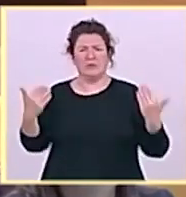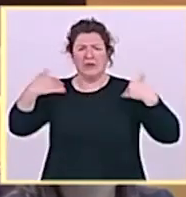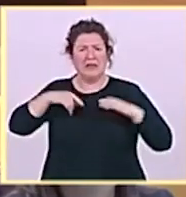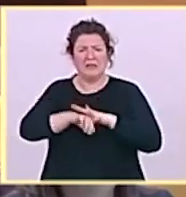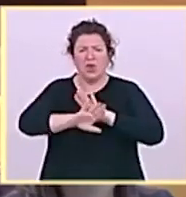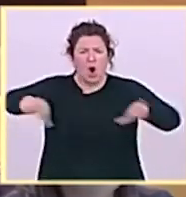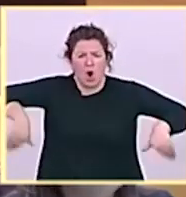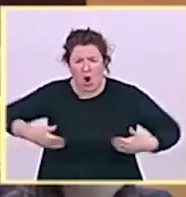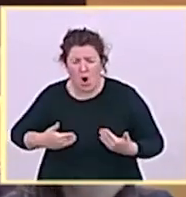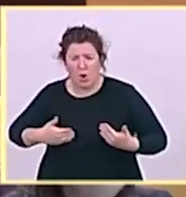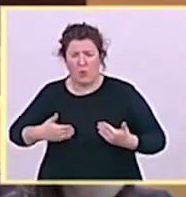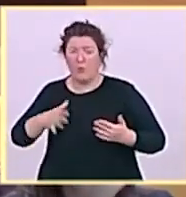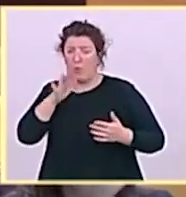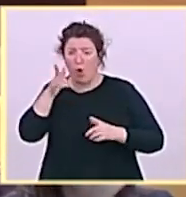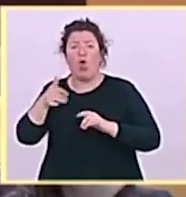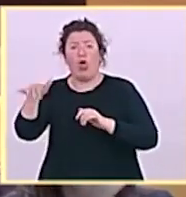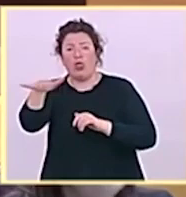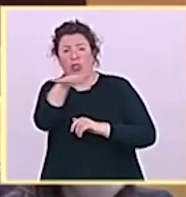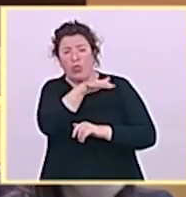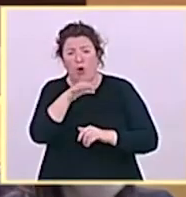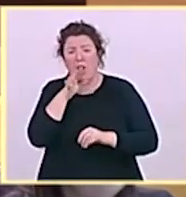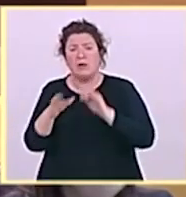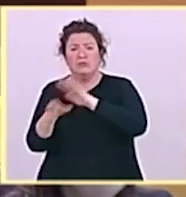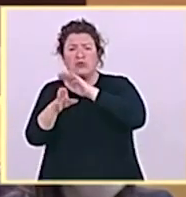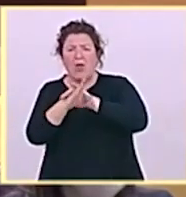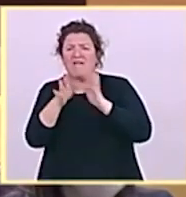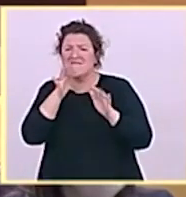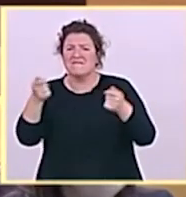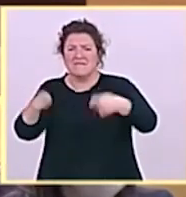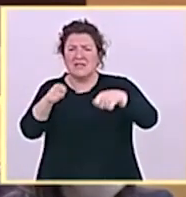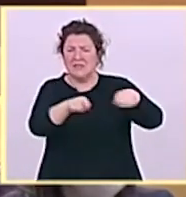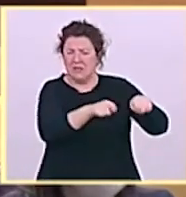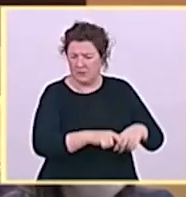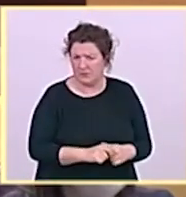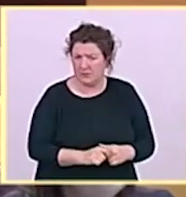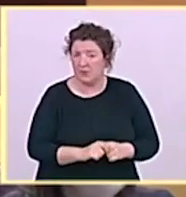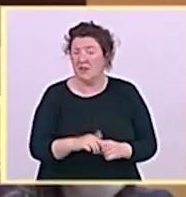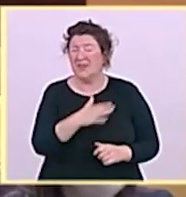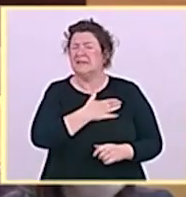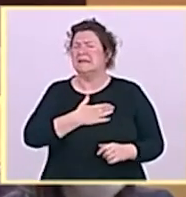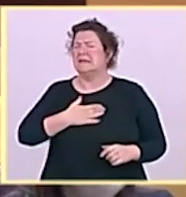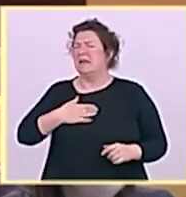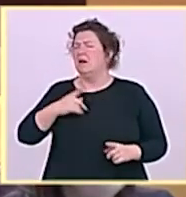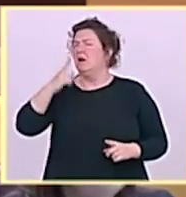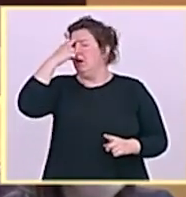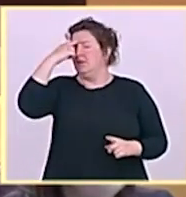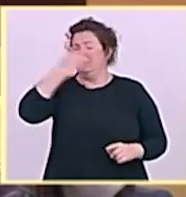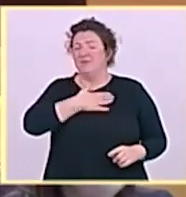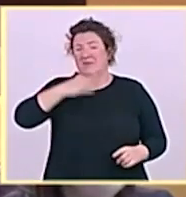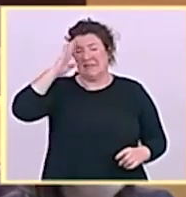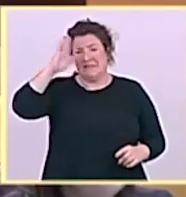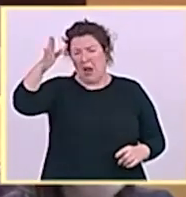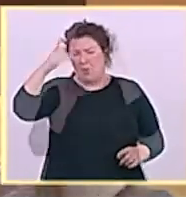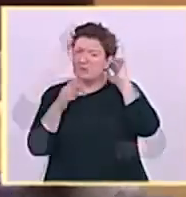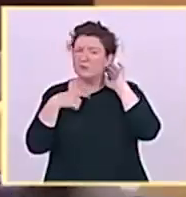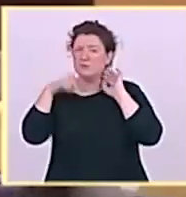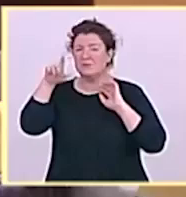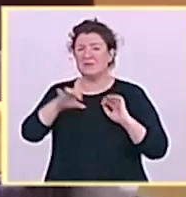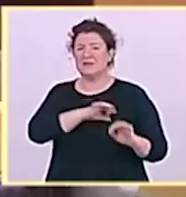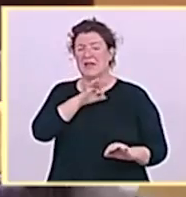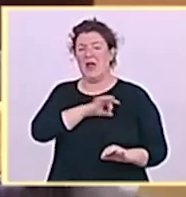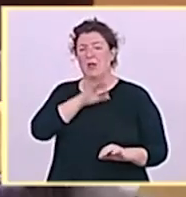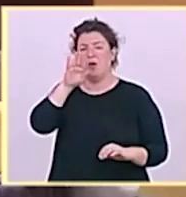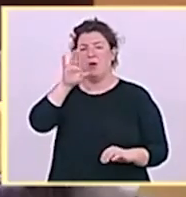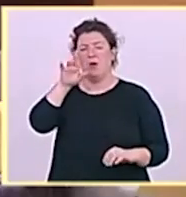cierto, quiero saludar a una persona que sabe muy bien aquí de esto, la alcaldesa Noeria García Leal, que se encuentra en la tribuna con nosotros. Me